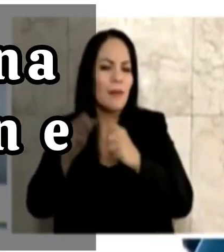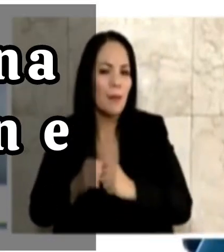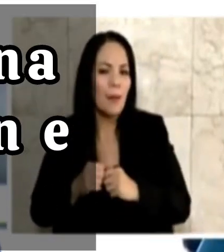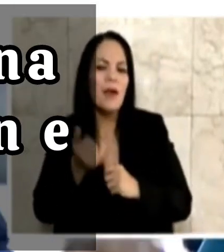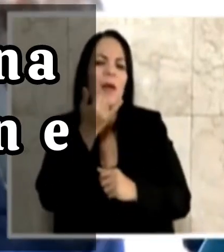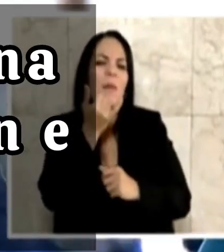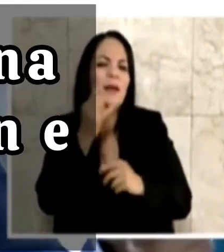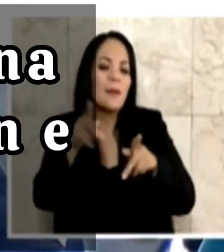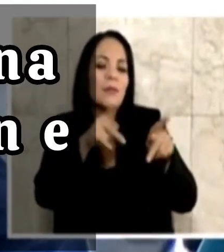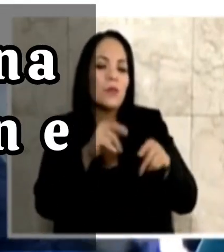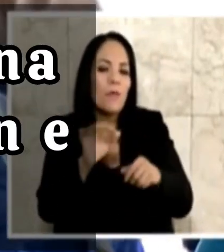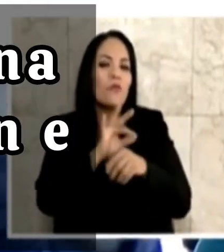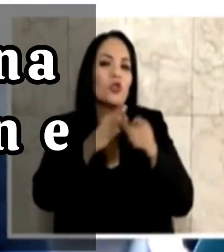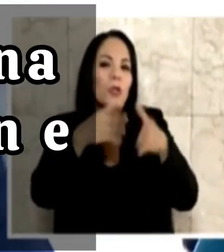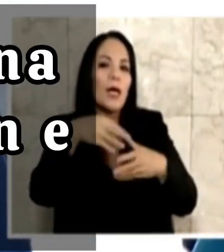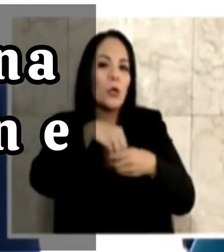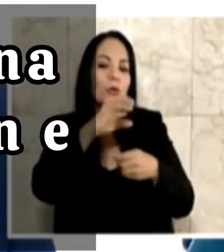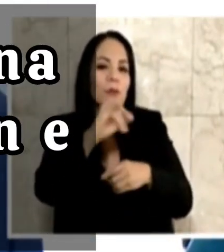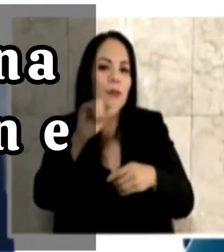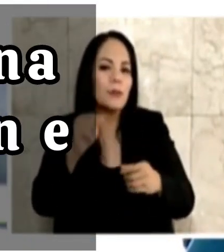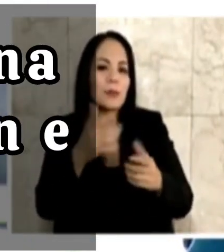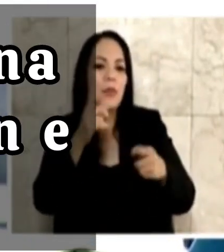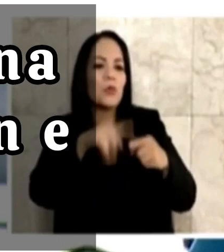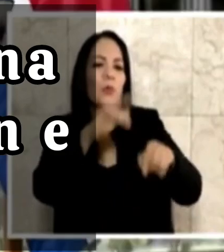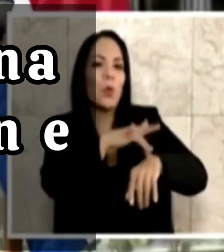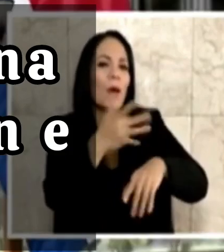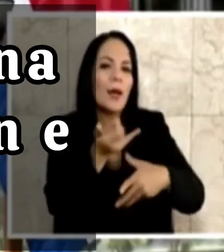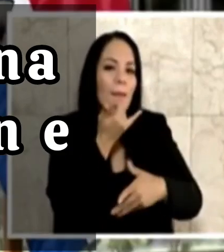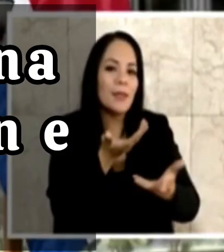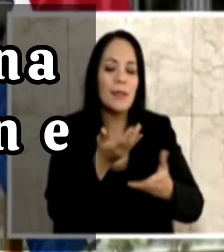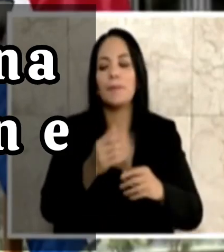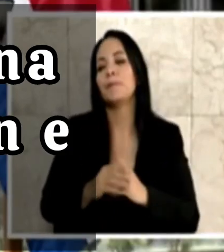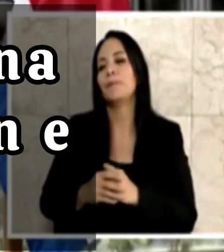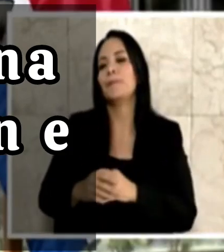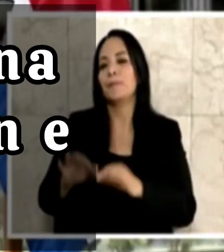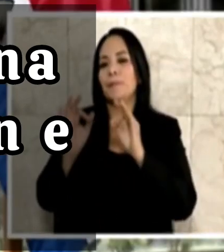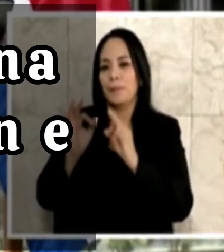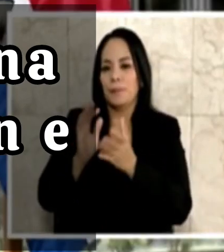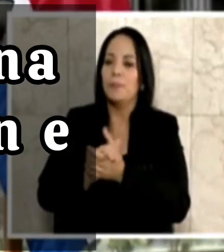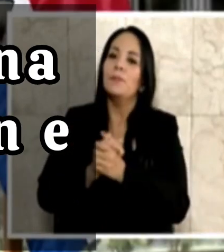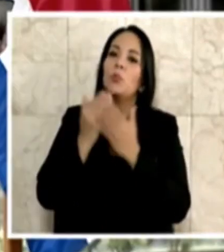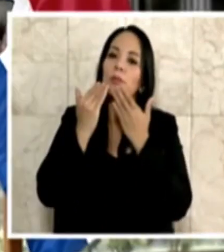personajes de la caja que viven en pura impunidad. Bueno, muchas gracias.